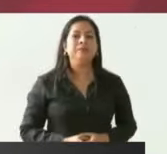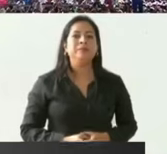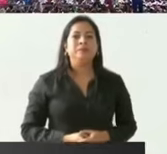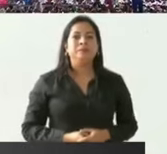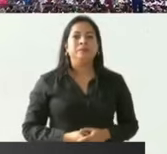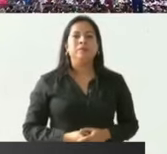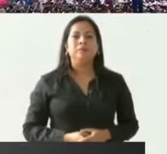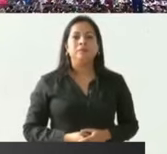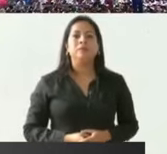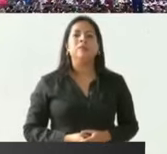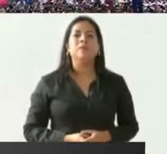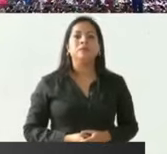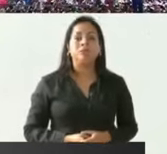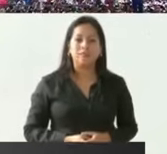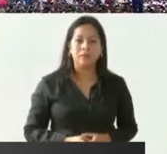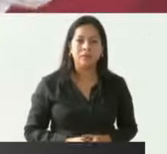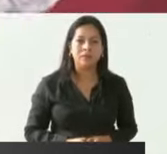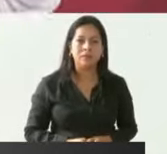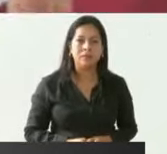se copió